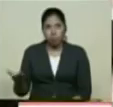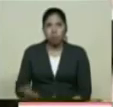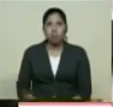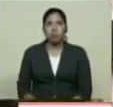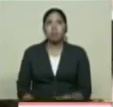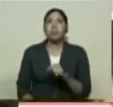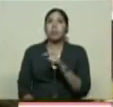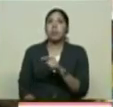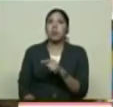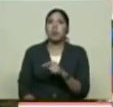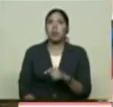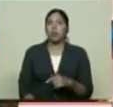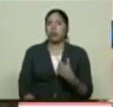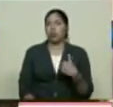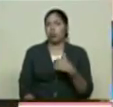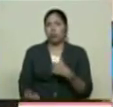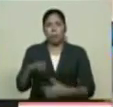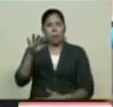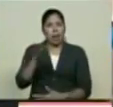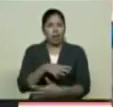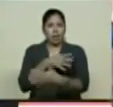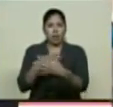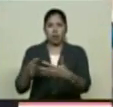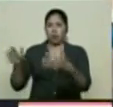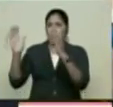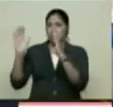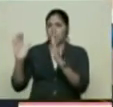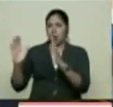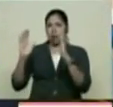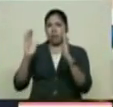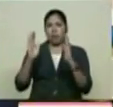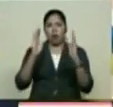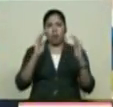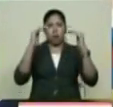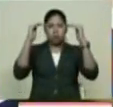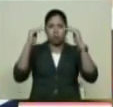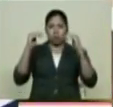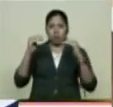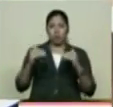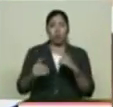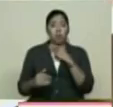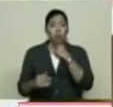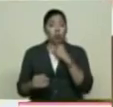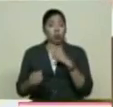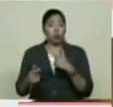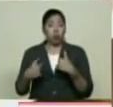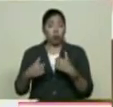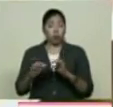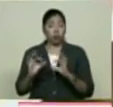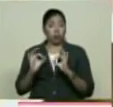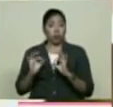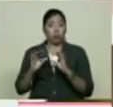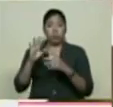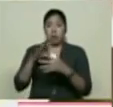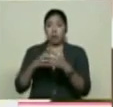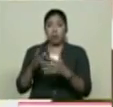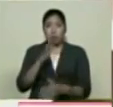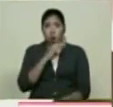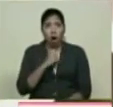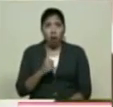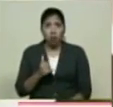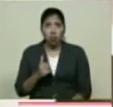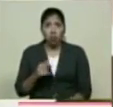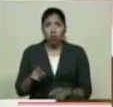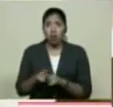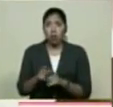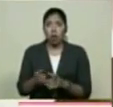una Una planificación Nos gusta mucho Ese tema Porque además Si no tenemos planificación No